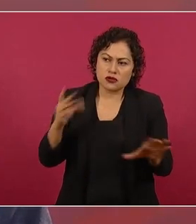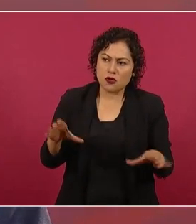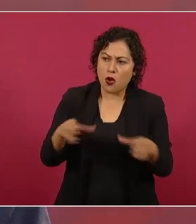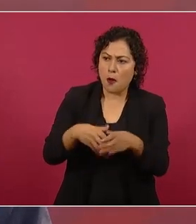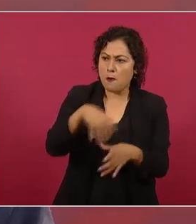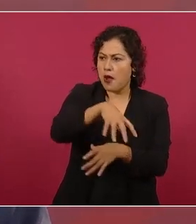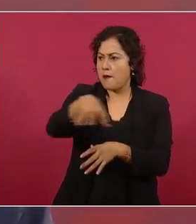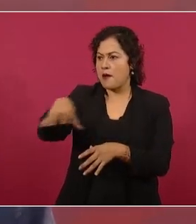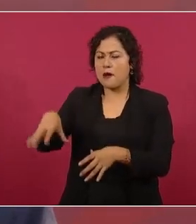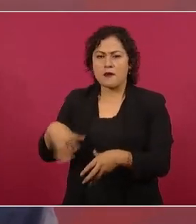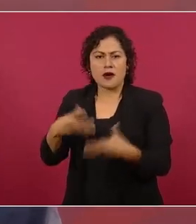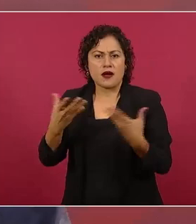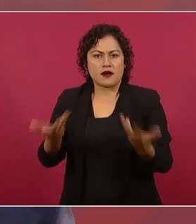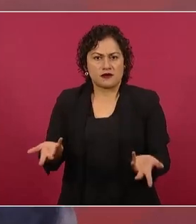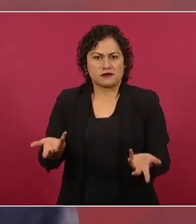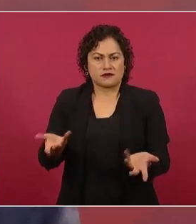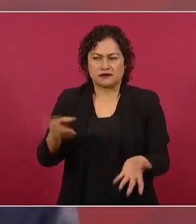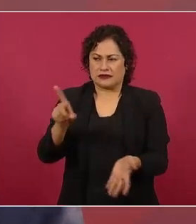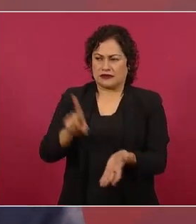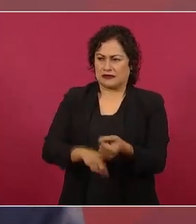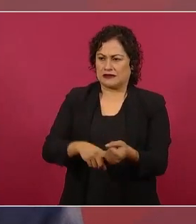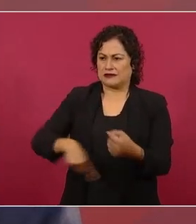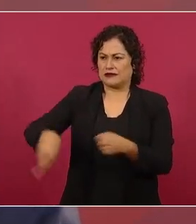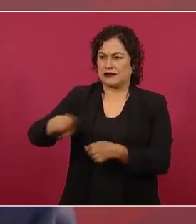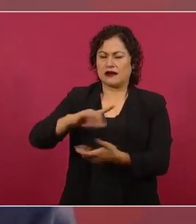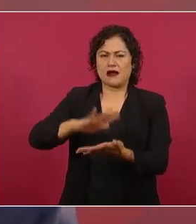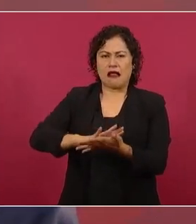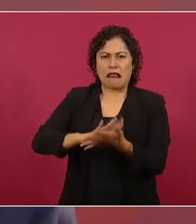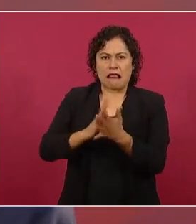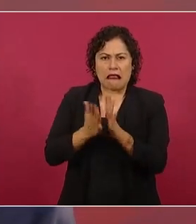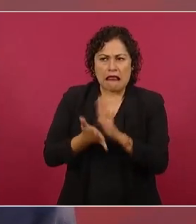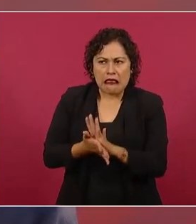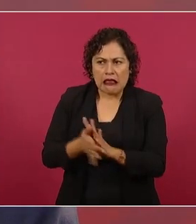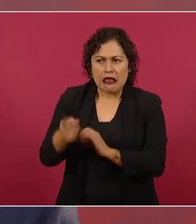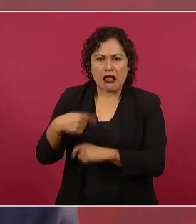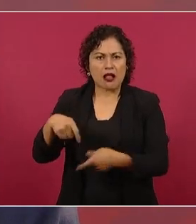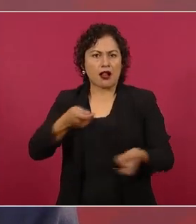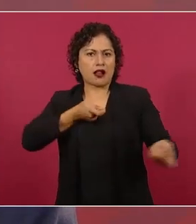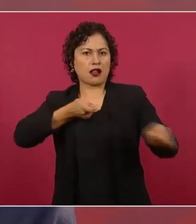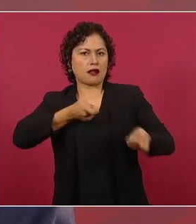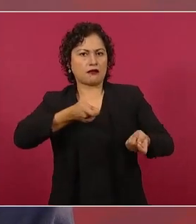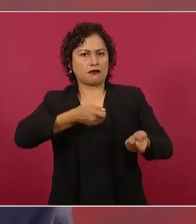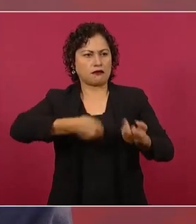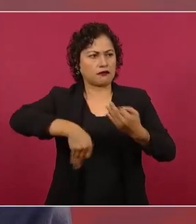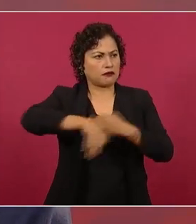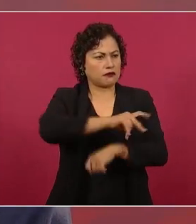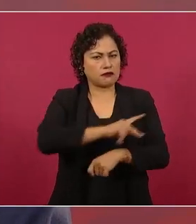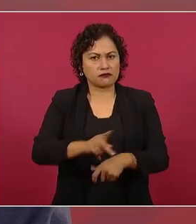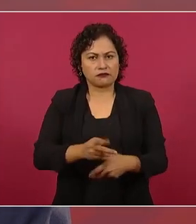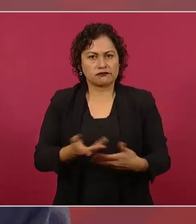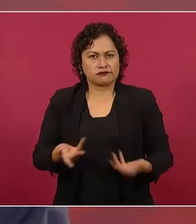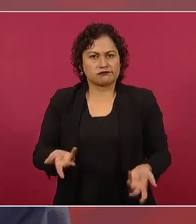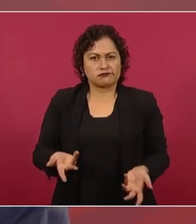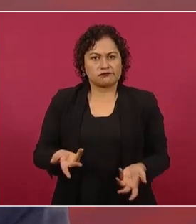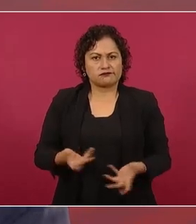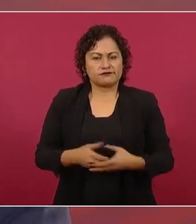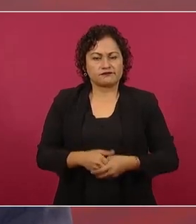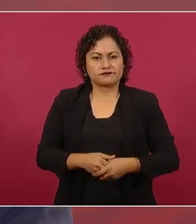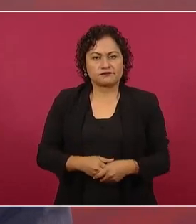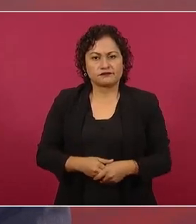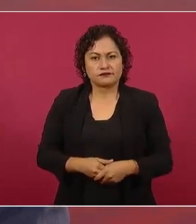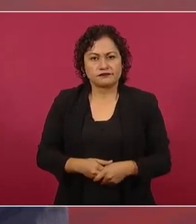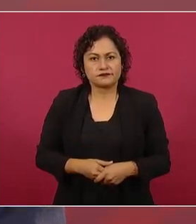con mafias de poder dominando el país, con